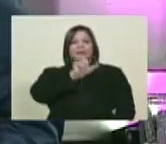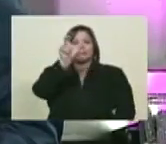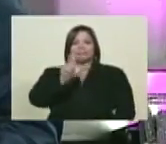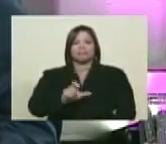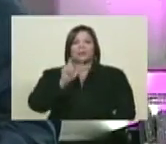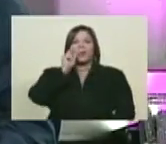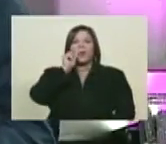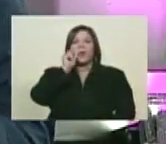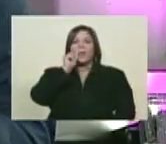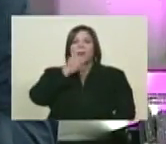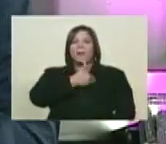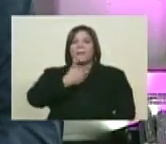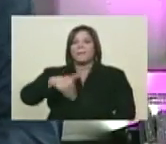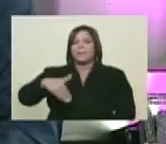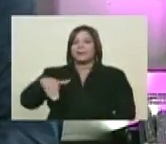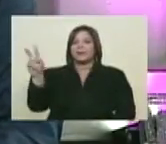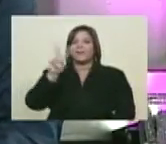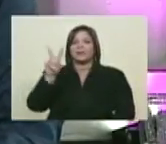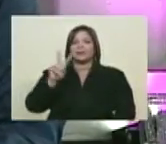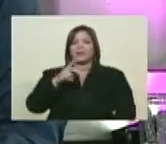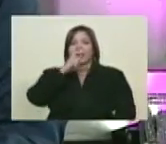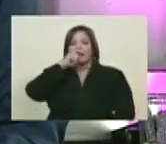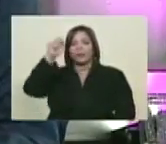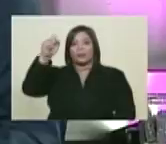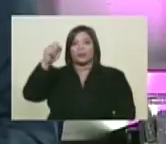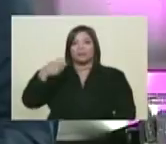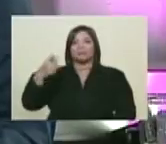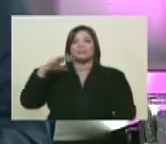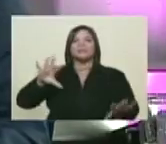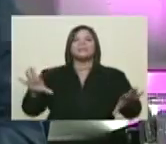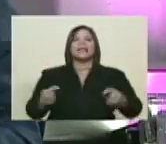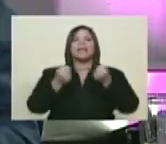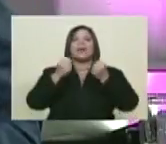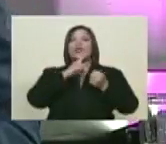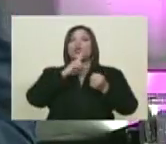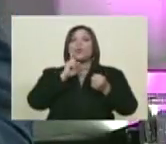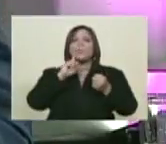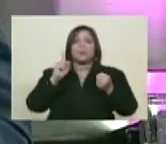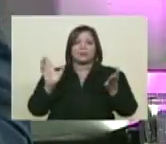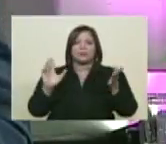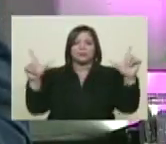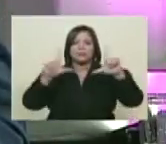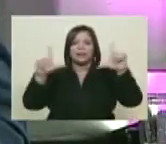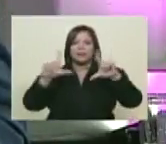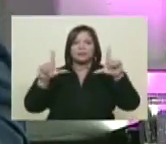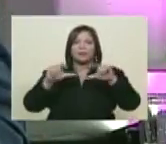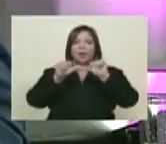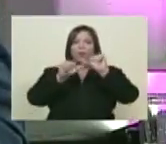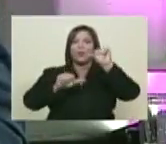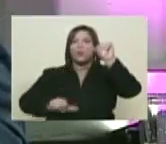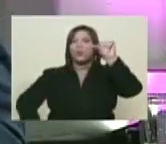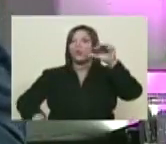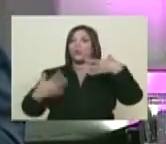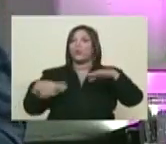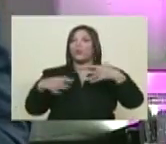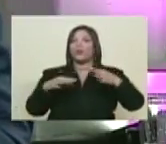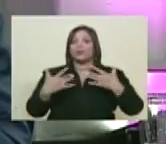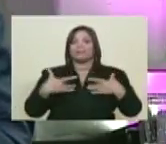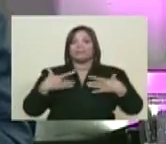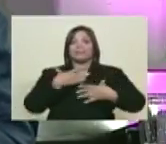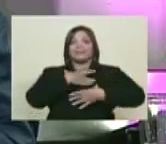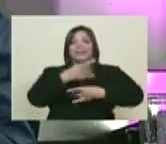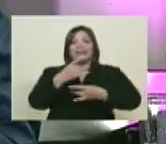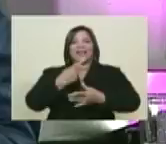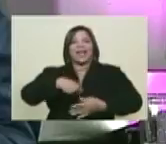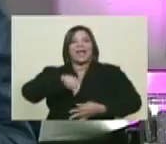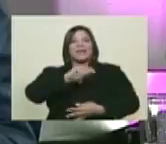Éboli, al presidente de Venezuela, Nicolás Maduro, en el programa Salvados. Fue tan larga e interesante que decidieron